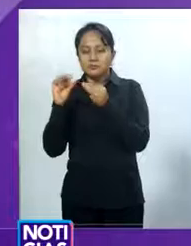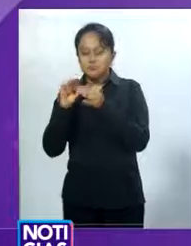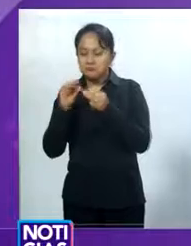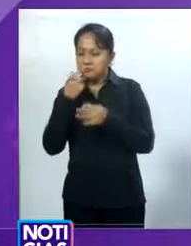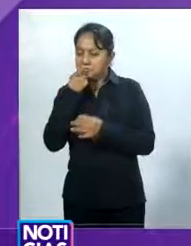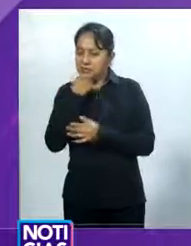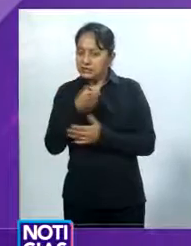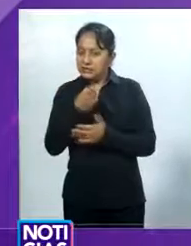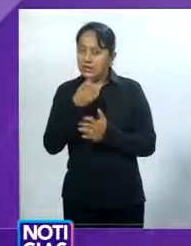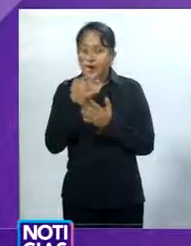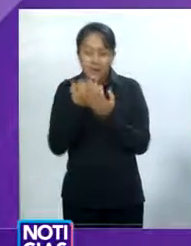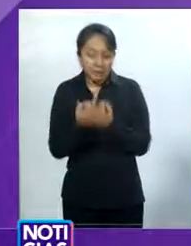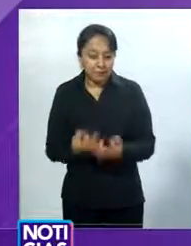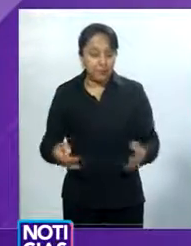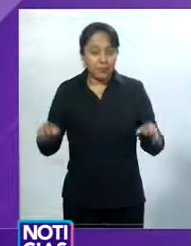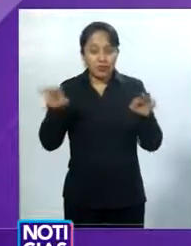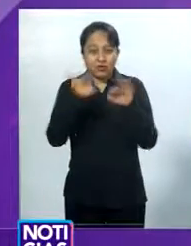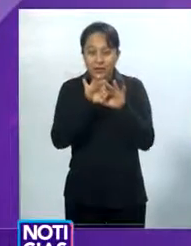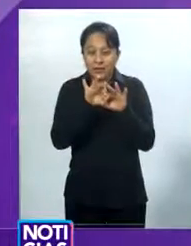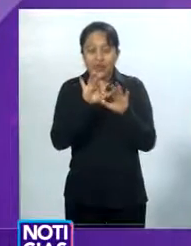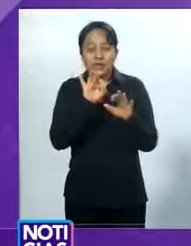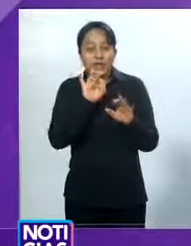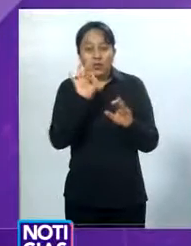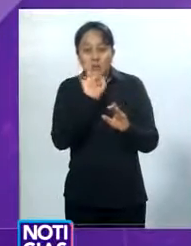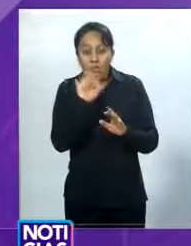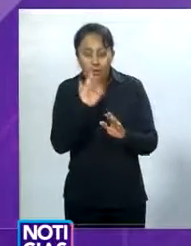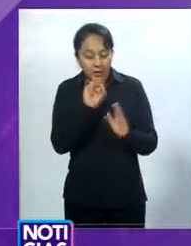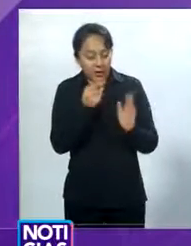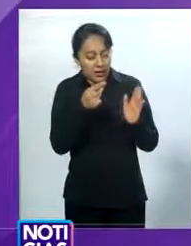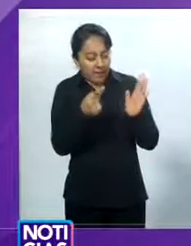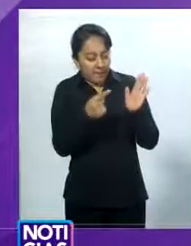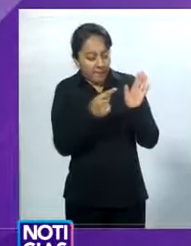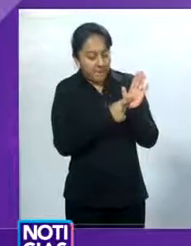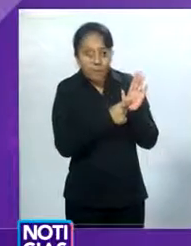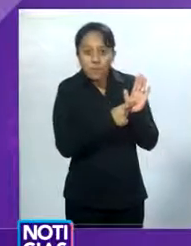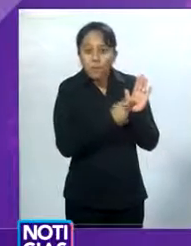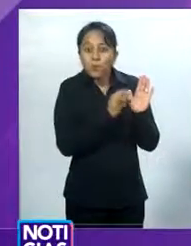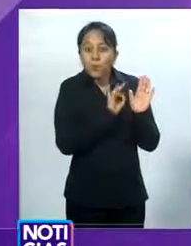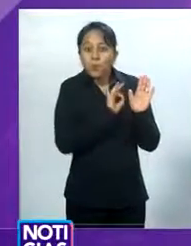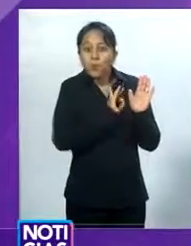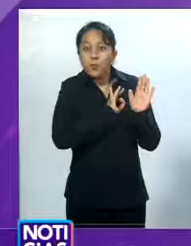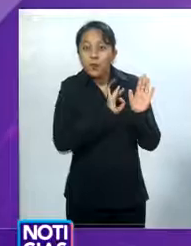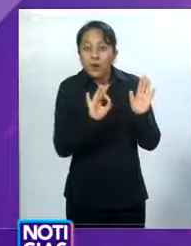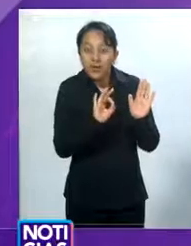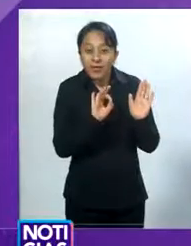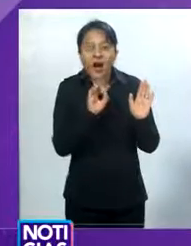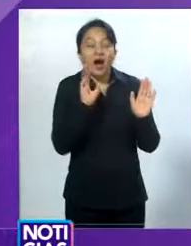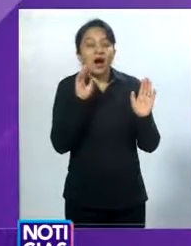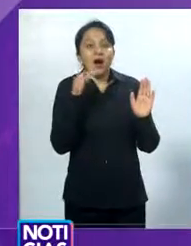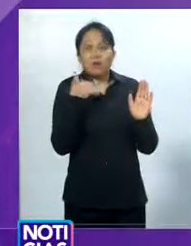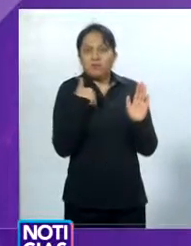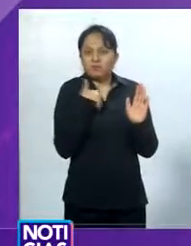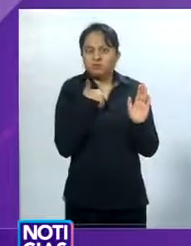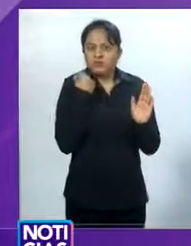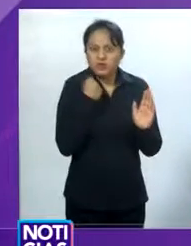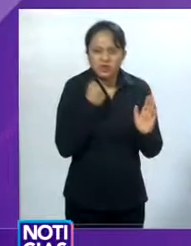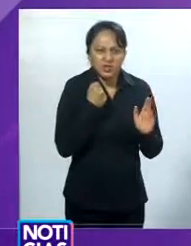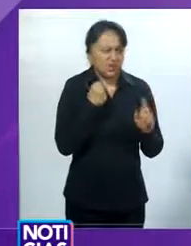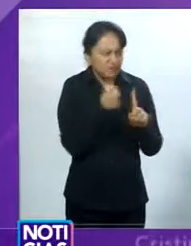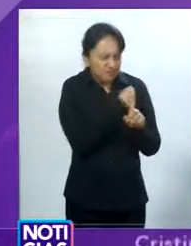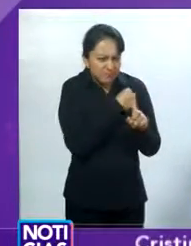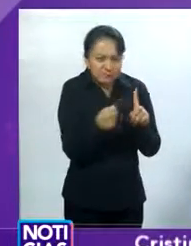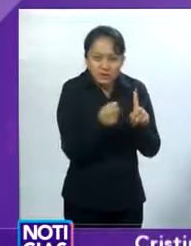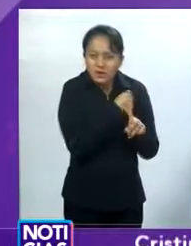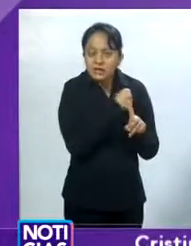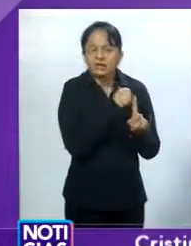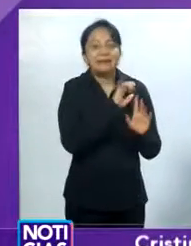más importante es que tiene un botón que puede accionarse para solicitar apoyo por cualquier situación de violencia. Que prácticamente es una herramienta